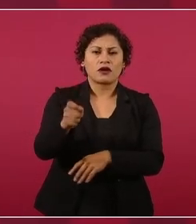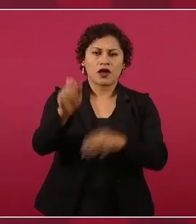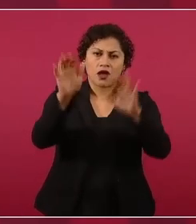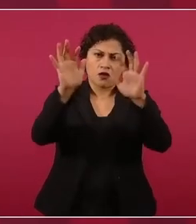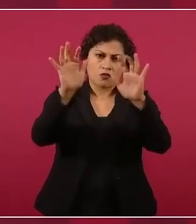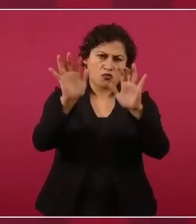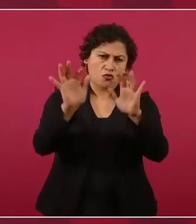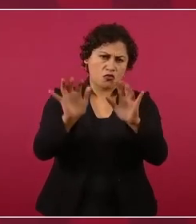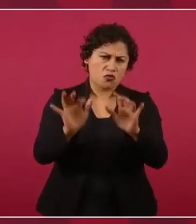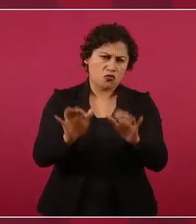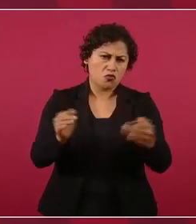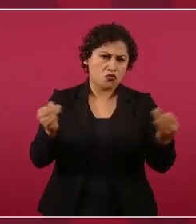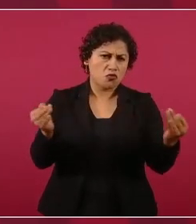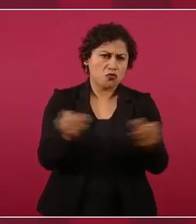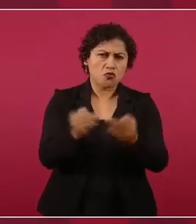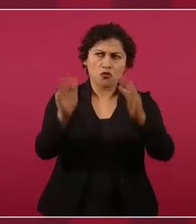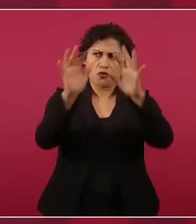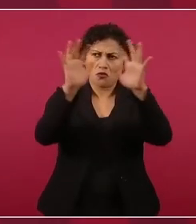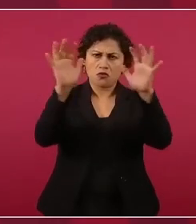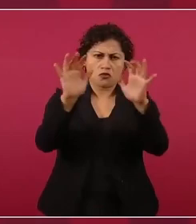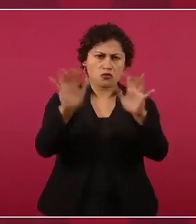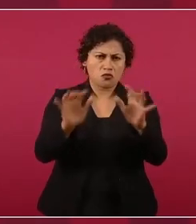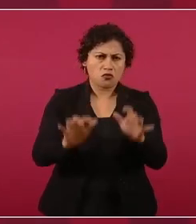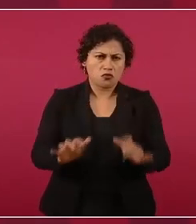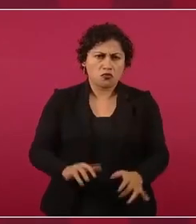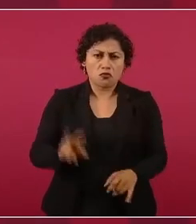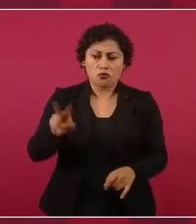es la parte más fría,